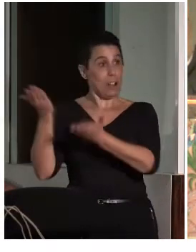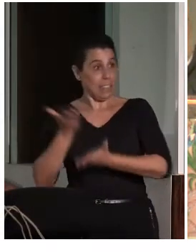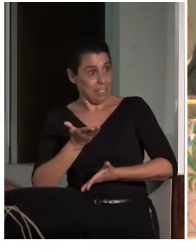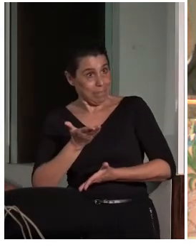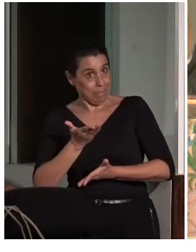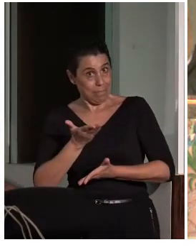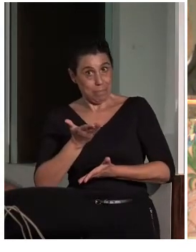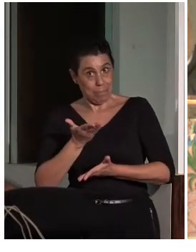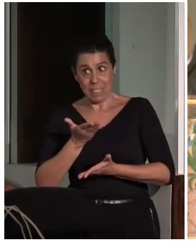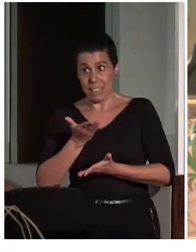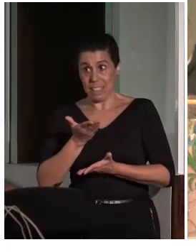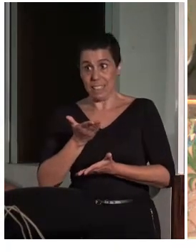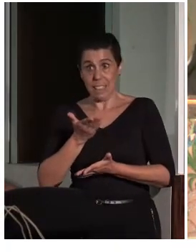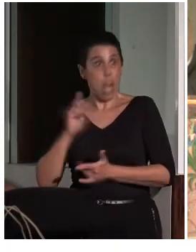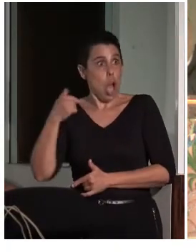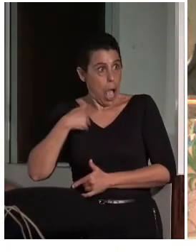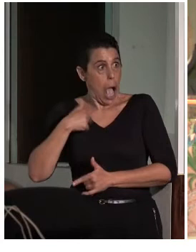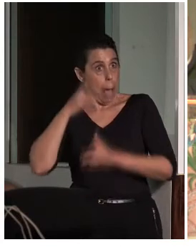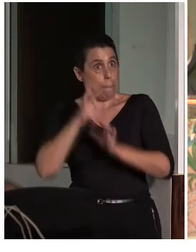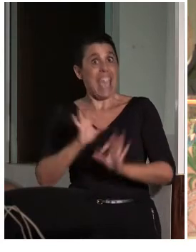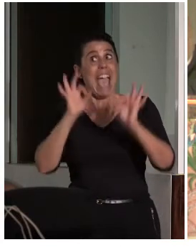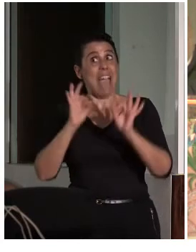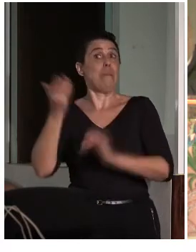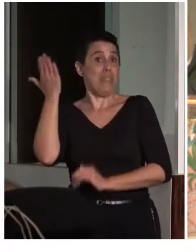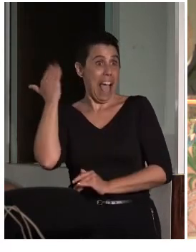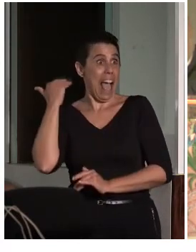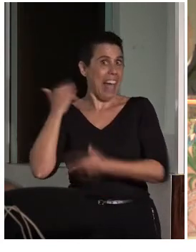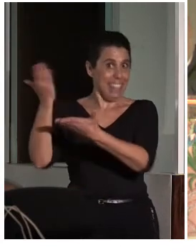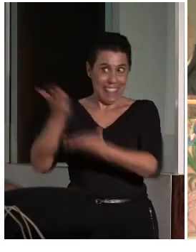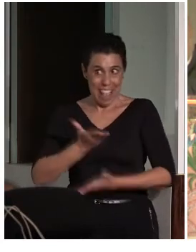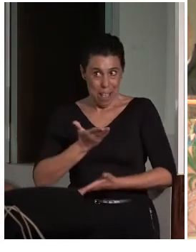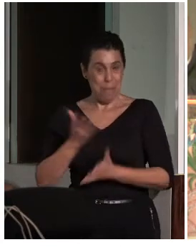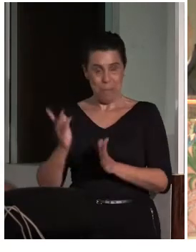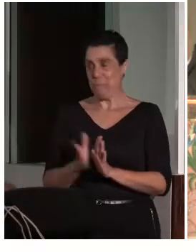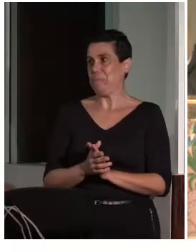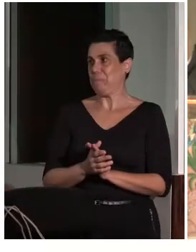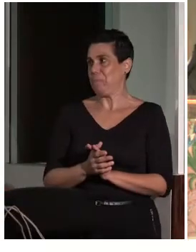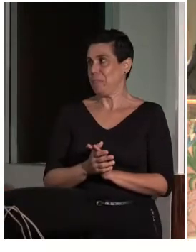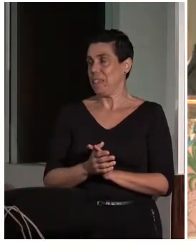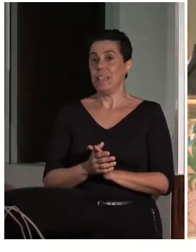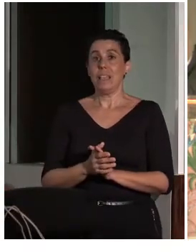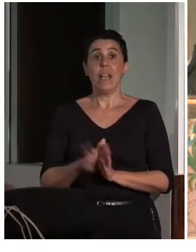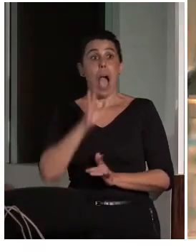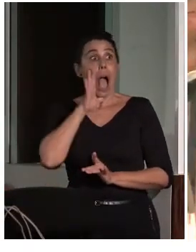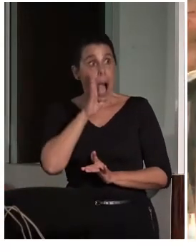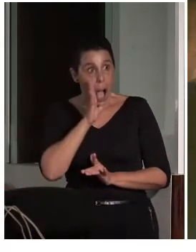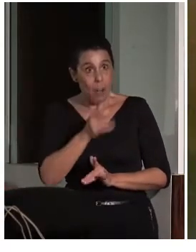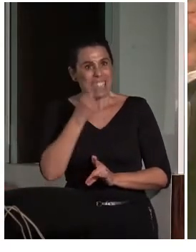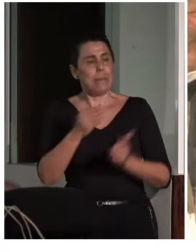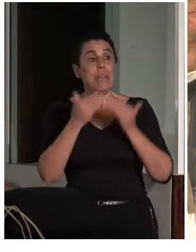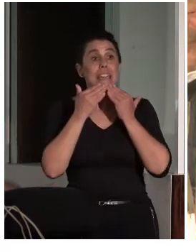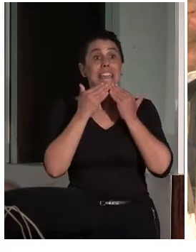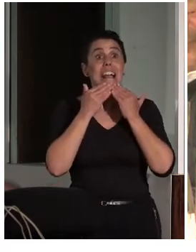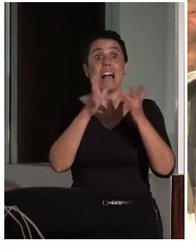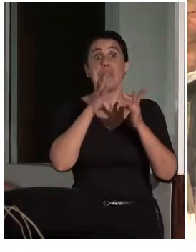que contara conmigo en su día para estar en esta mesa, y que haya permitido que tanto mi